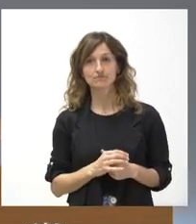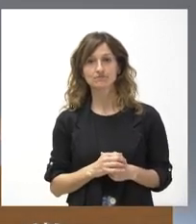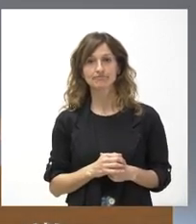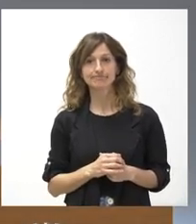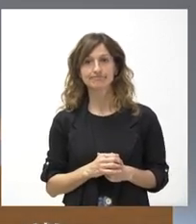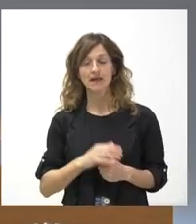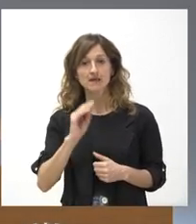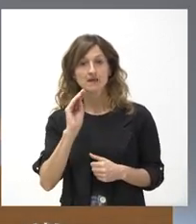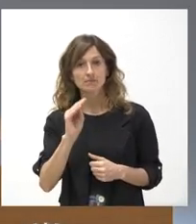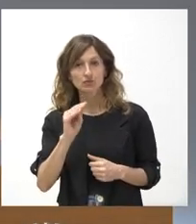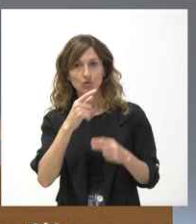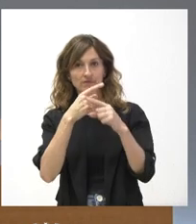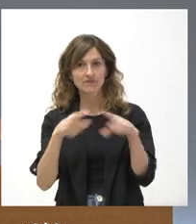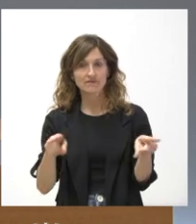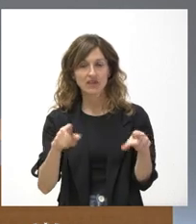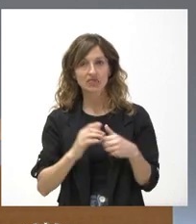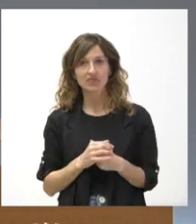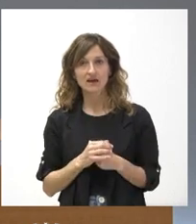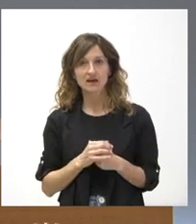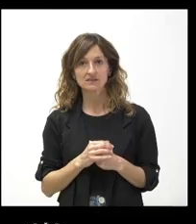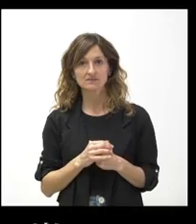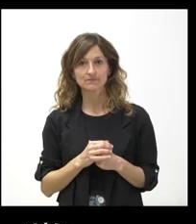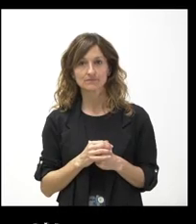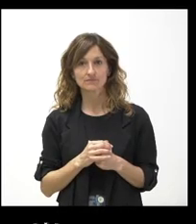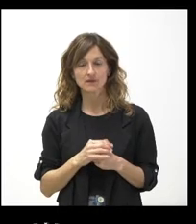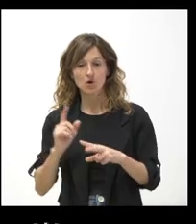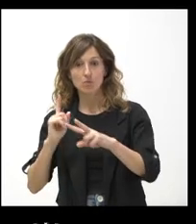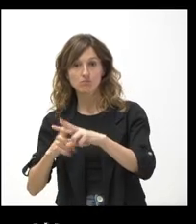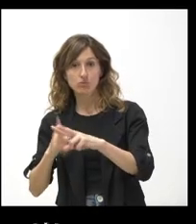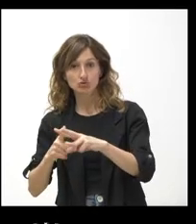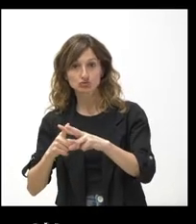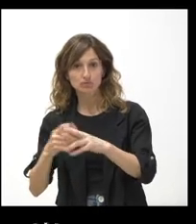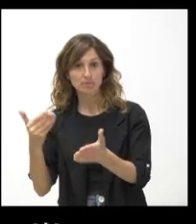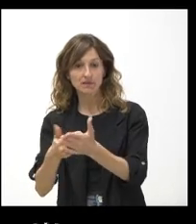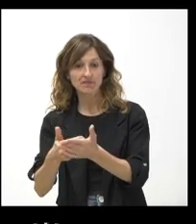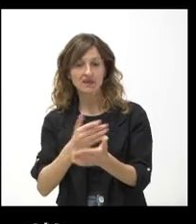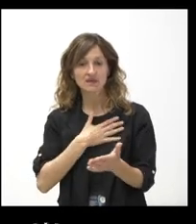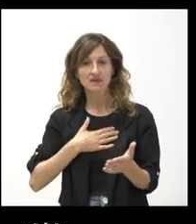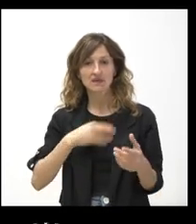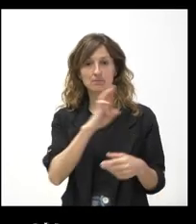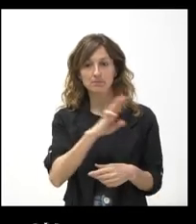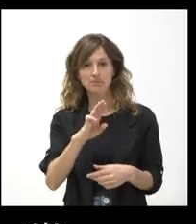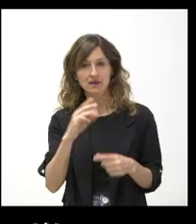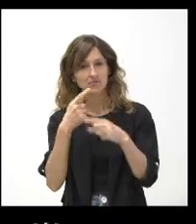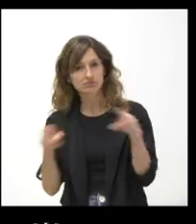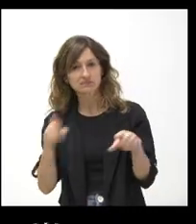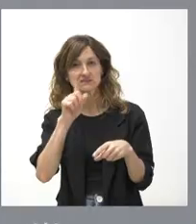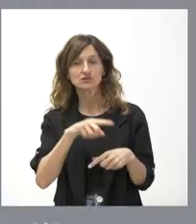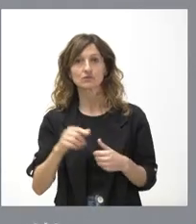¿Existen diferencias entre lo que pide Vox y lo que quiere el Partido Popular o no?